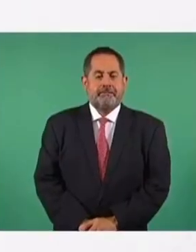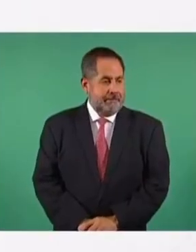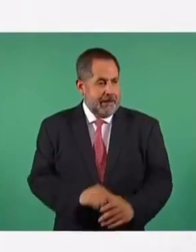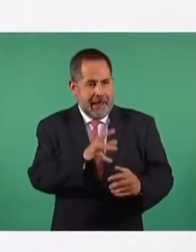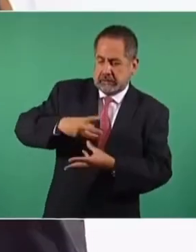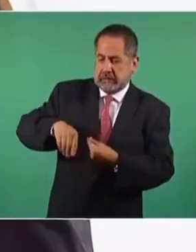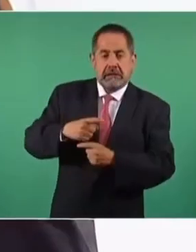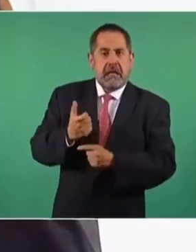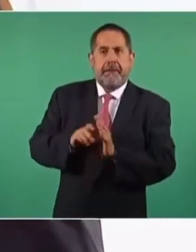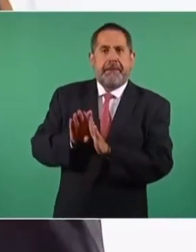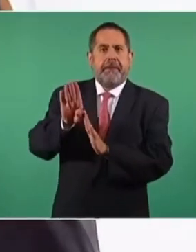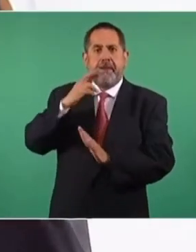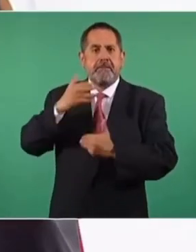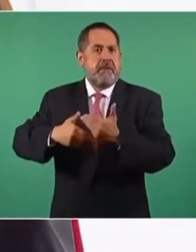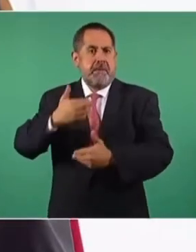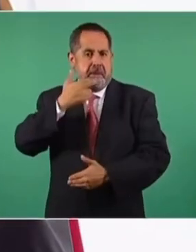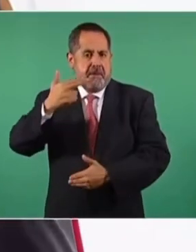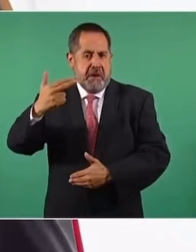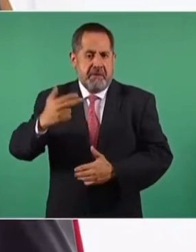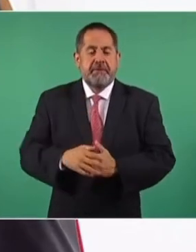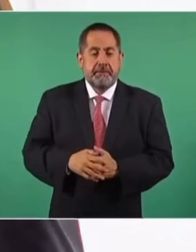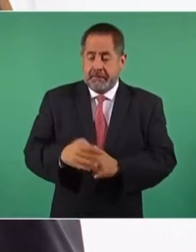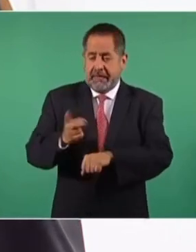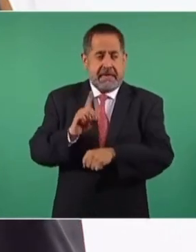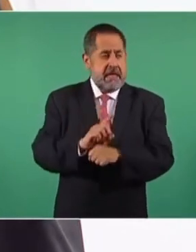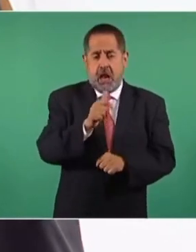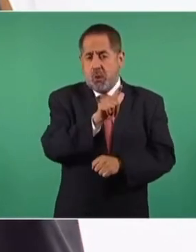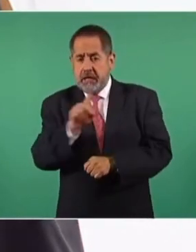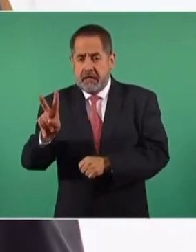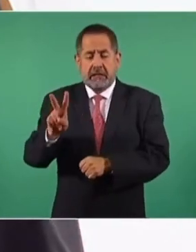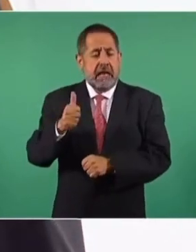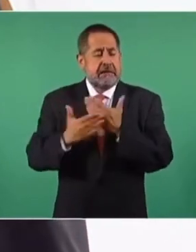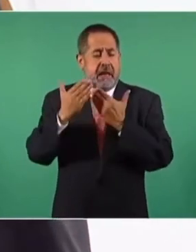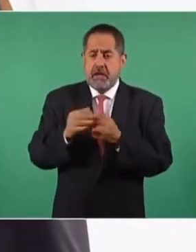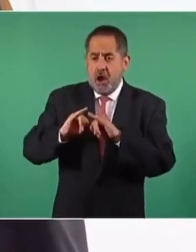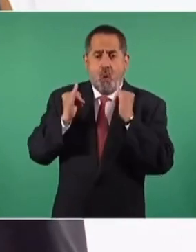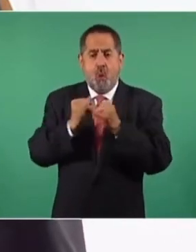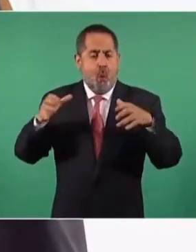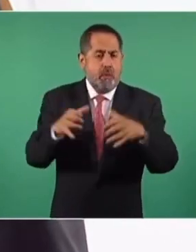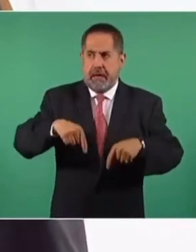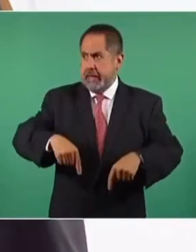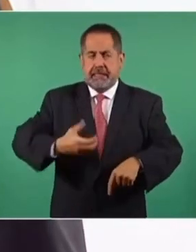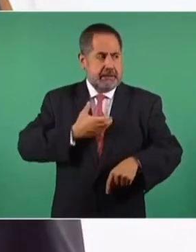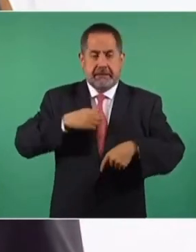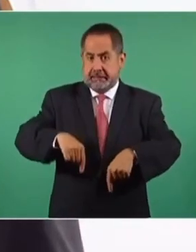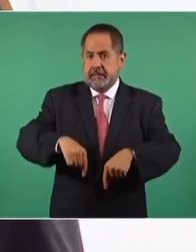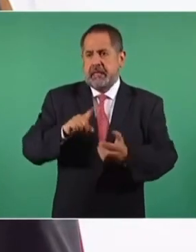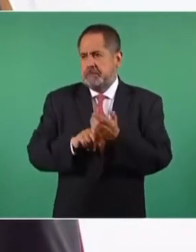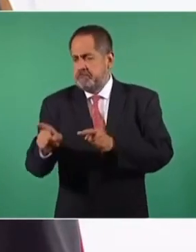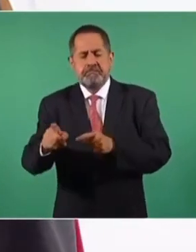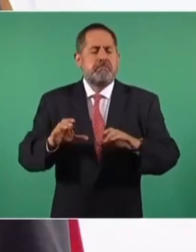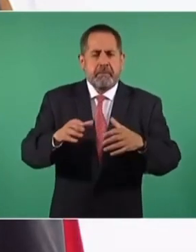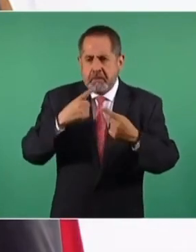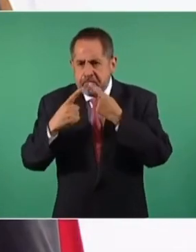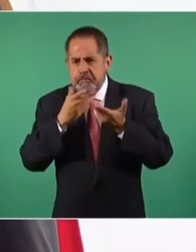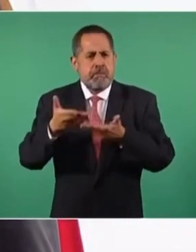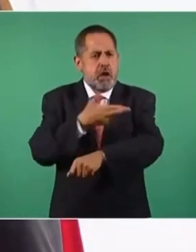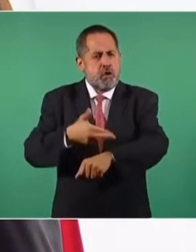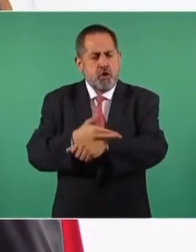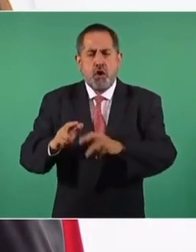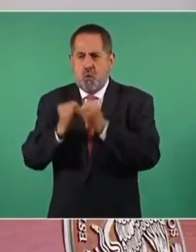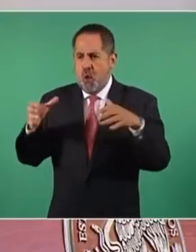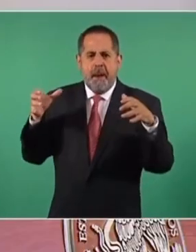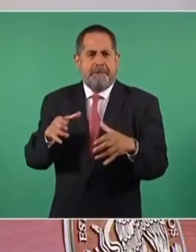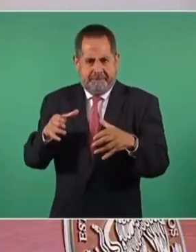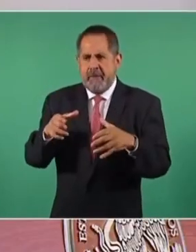tengan para que aprendan. Todos los días desde las seis de la mañana, lunes a viernes, realizamos en Palacio Nacional, aquí en Palacio Nacional, reuniones del